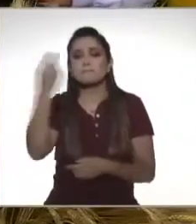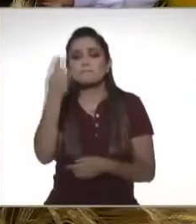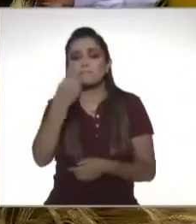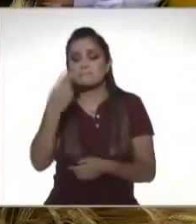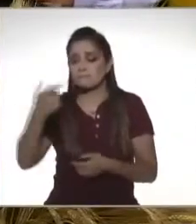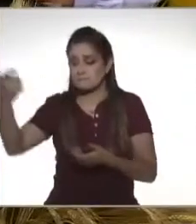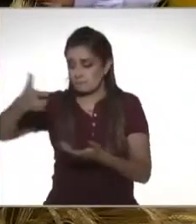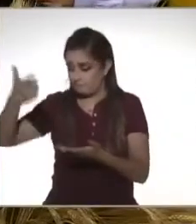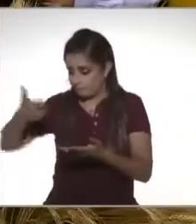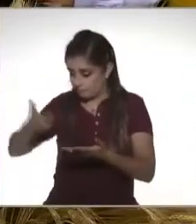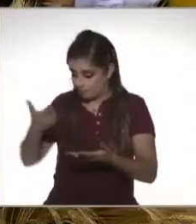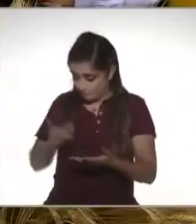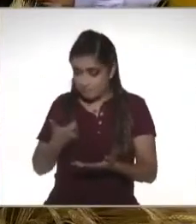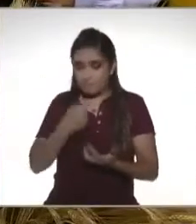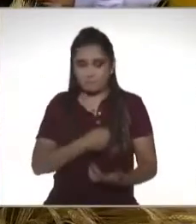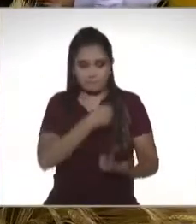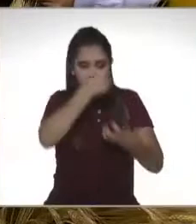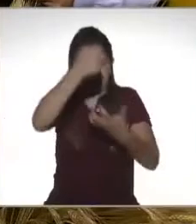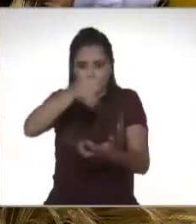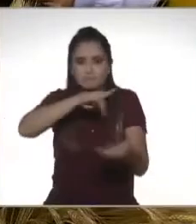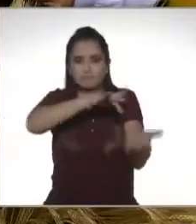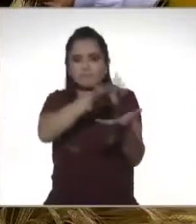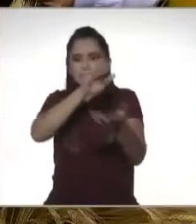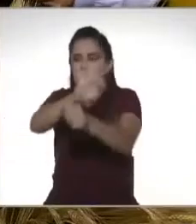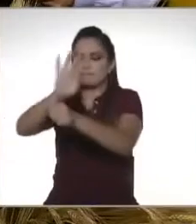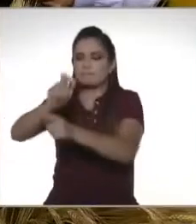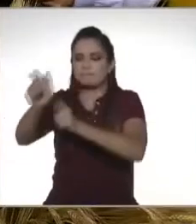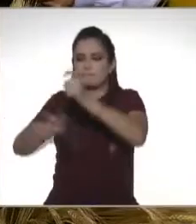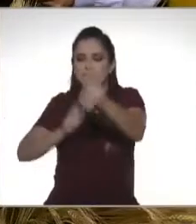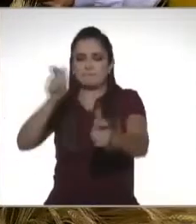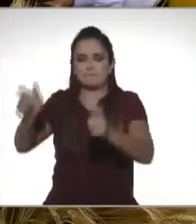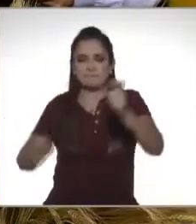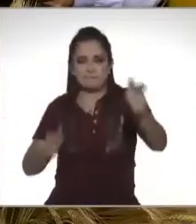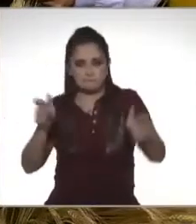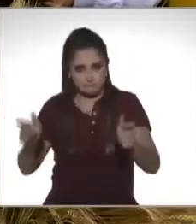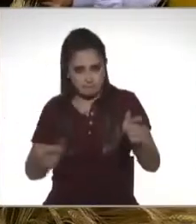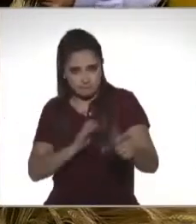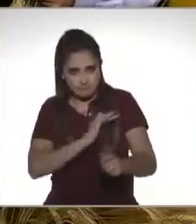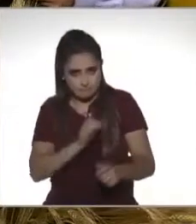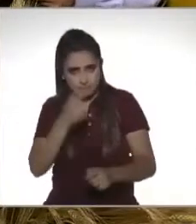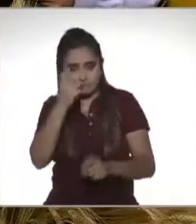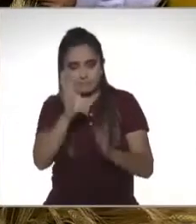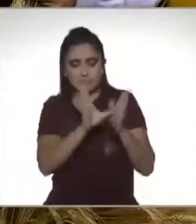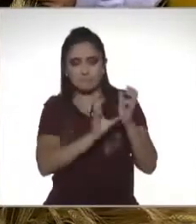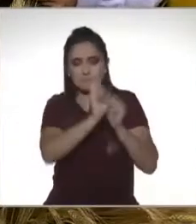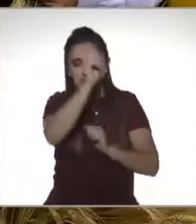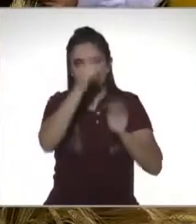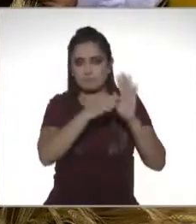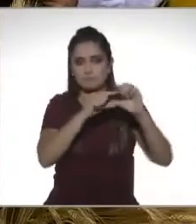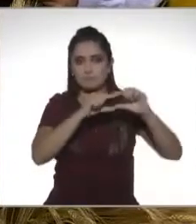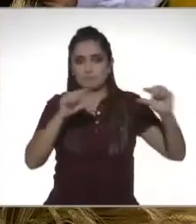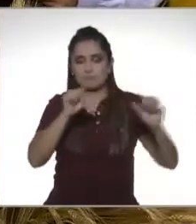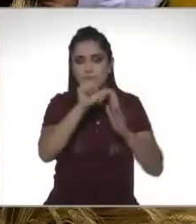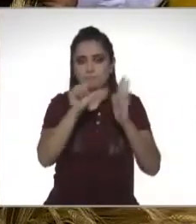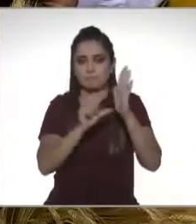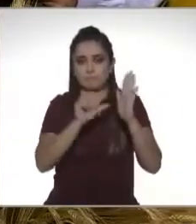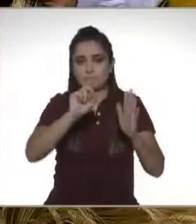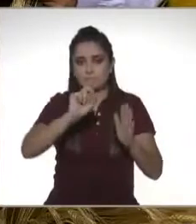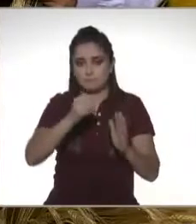todos para que funcione. Eso lo tenemos plasmado en la Constitución. En la Constitución, en el artículo 31,